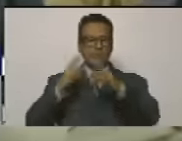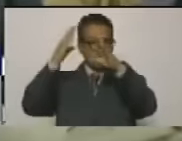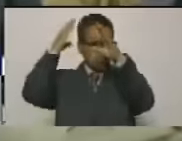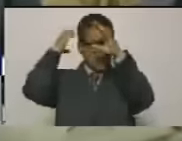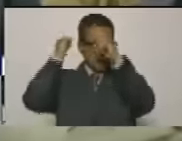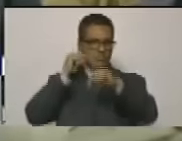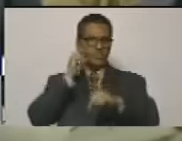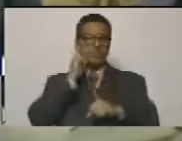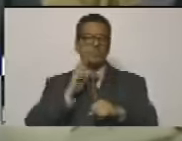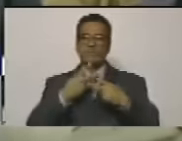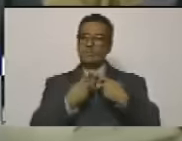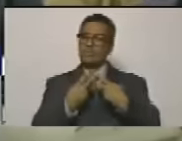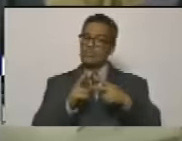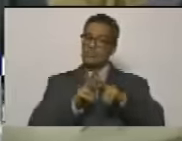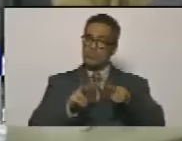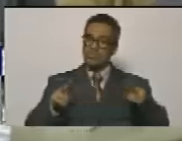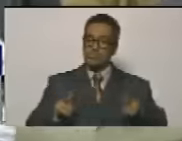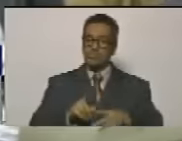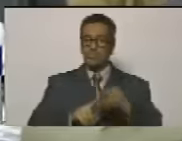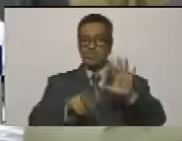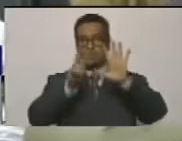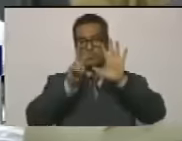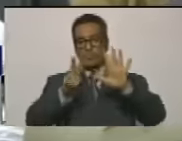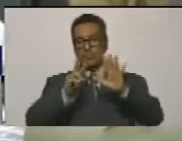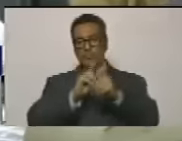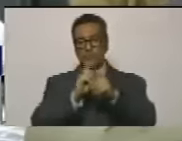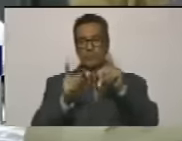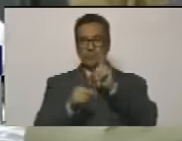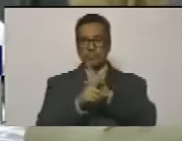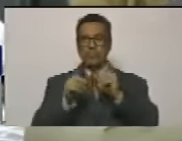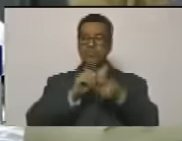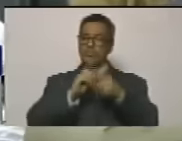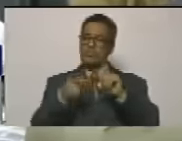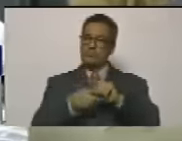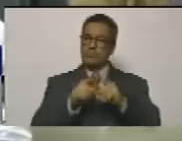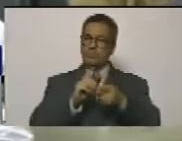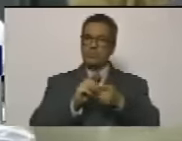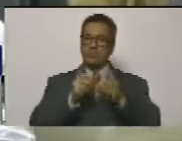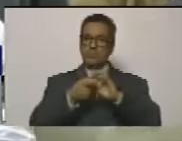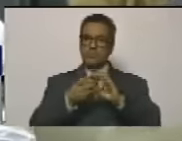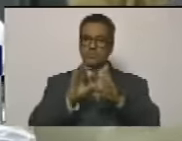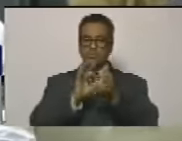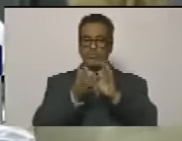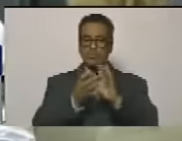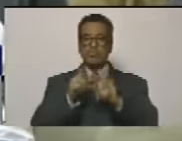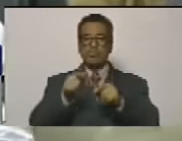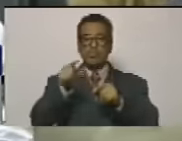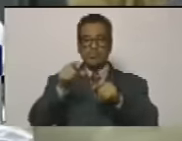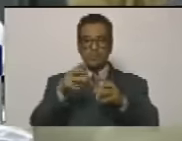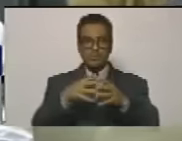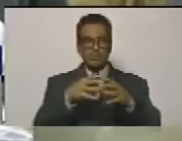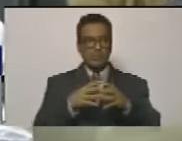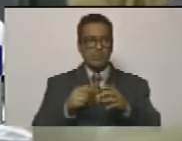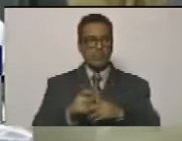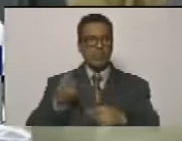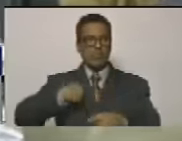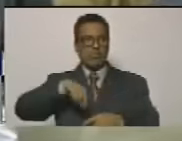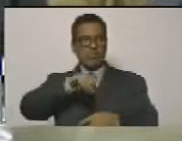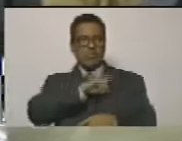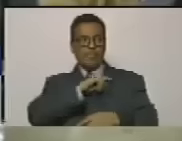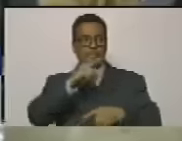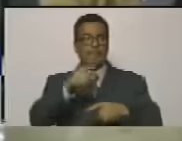bolivariana de paz y de la séptima transformación, la transformación geopolítica. Allí en la cumbre, nuestro